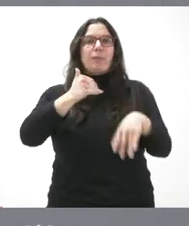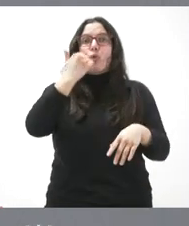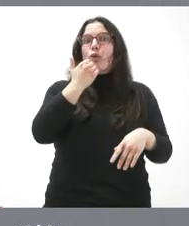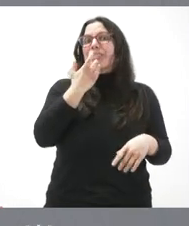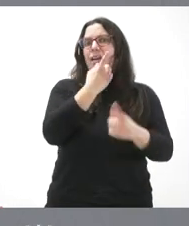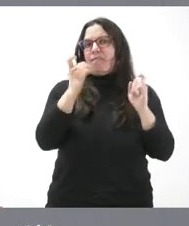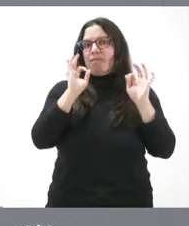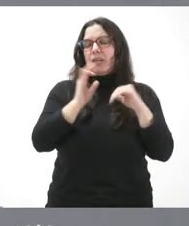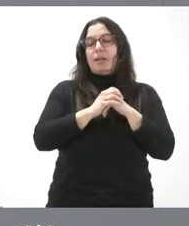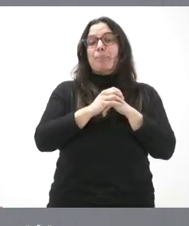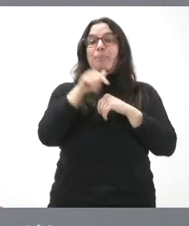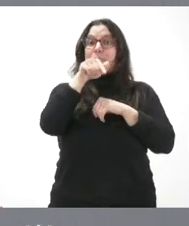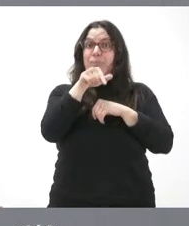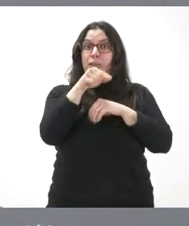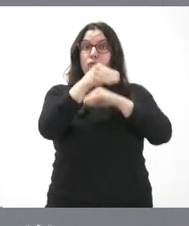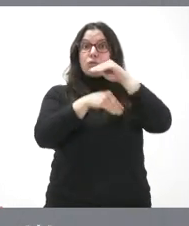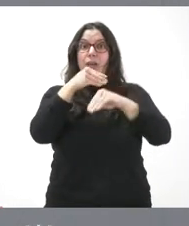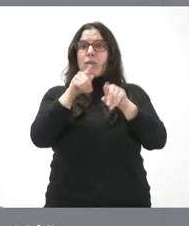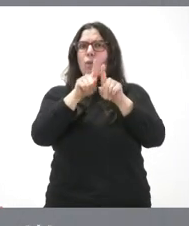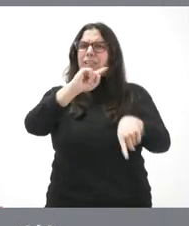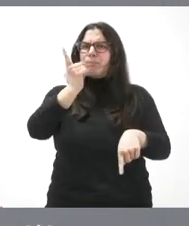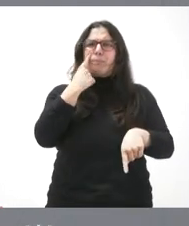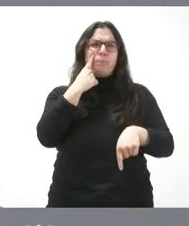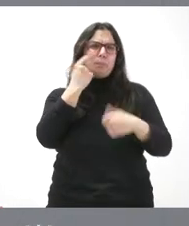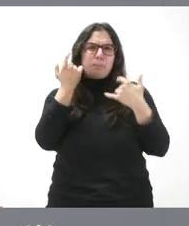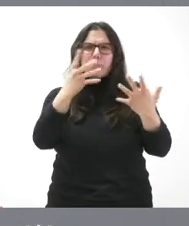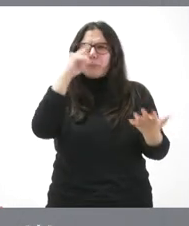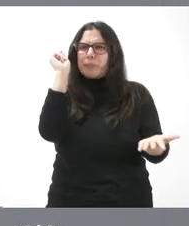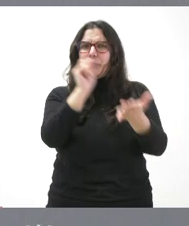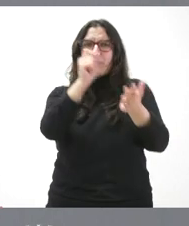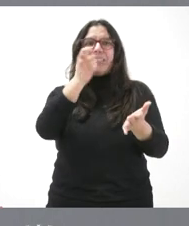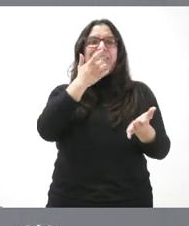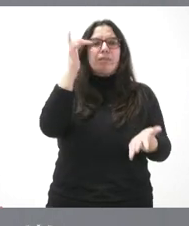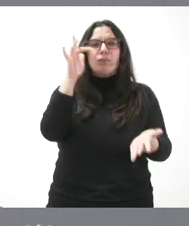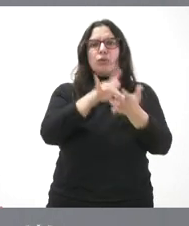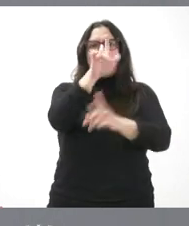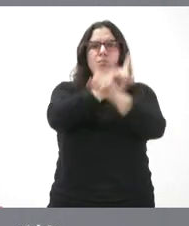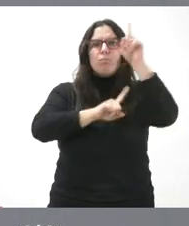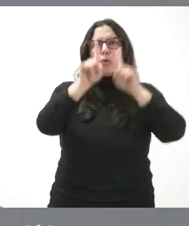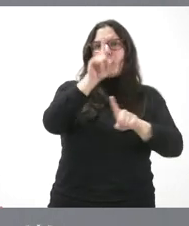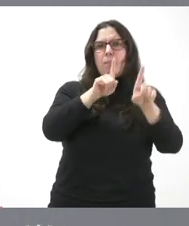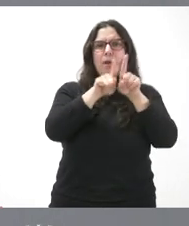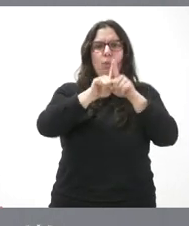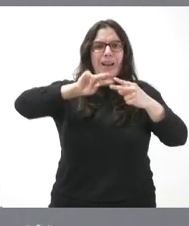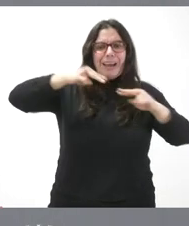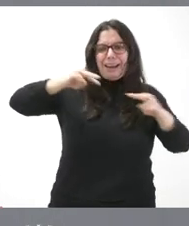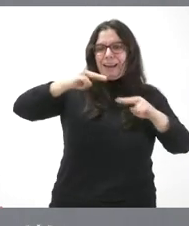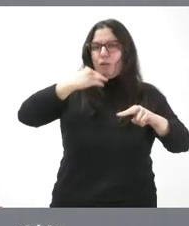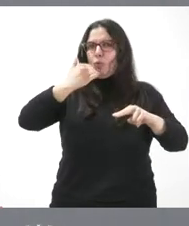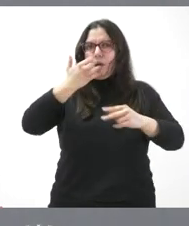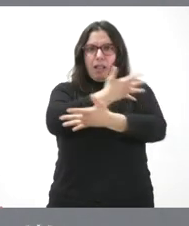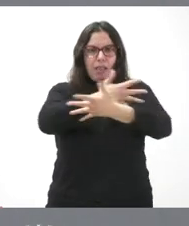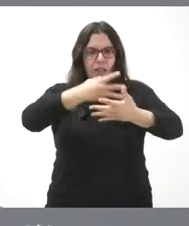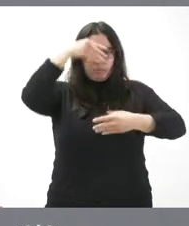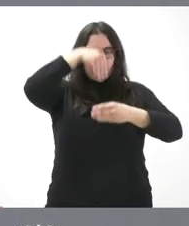La finalidad de esta actividad es el diagnóstico más inmediato de posibles alteraciones metabólicas y genéticas, mediante la